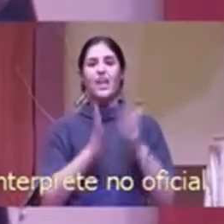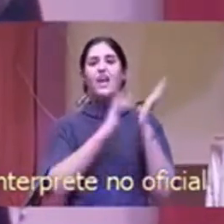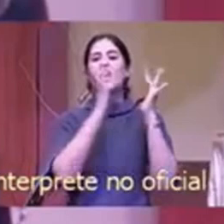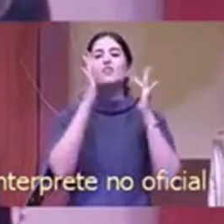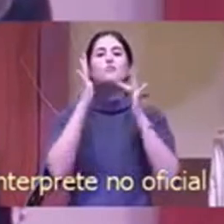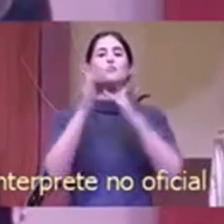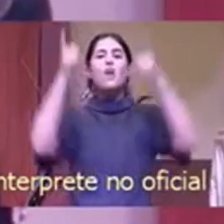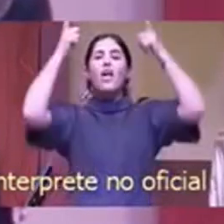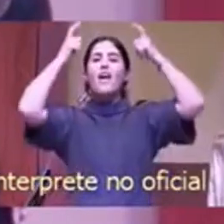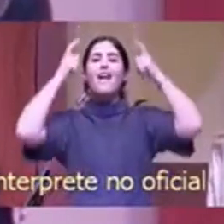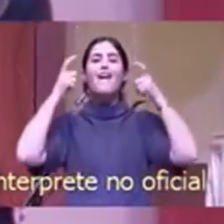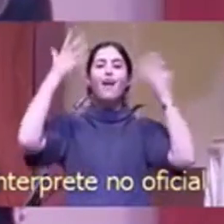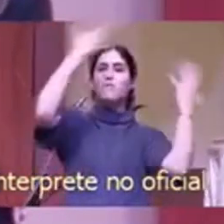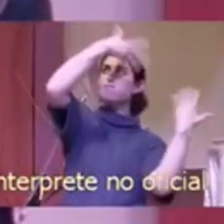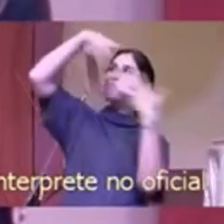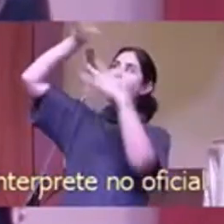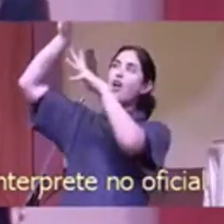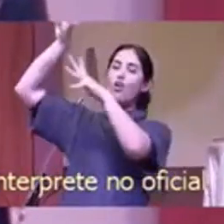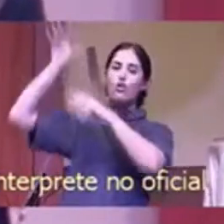el Rey de Gloria.